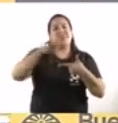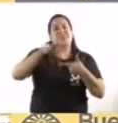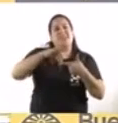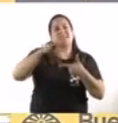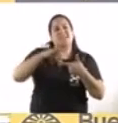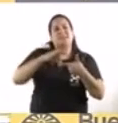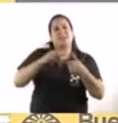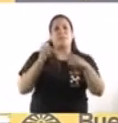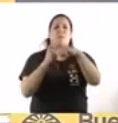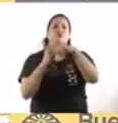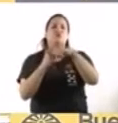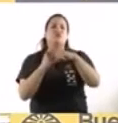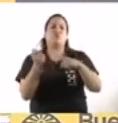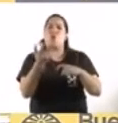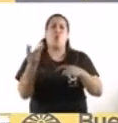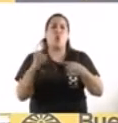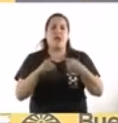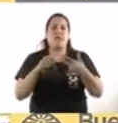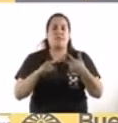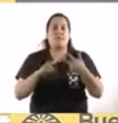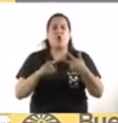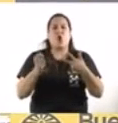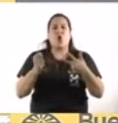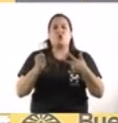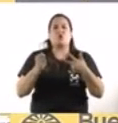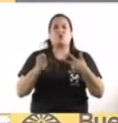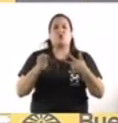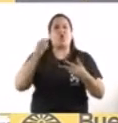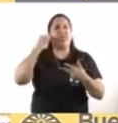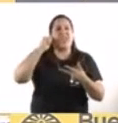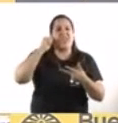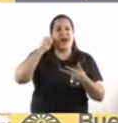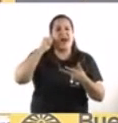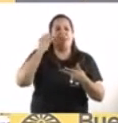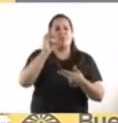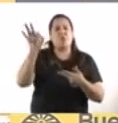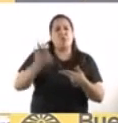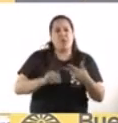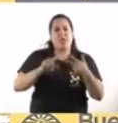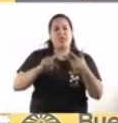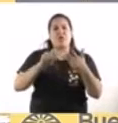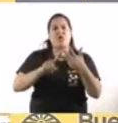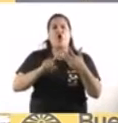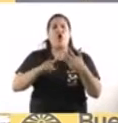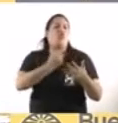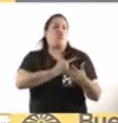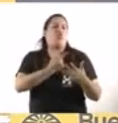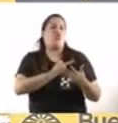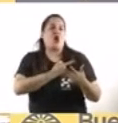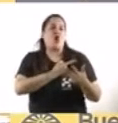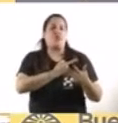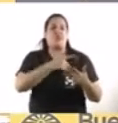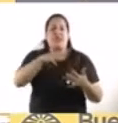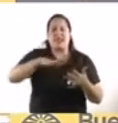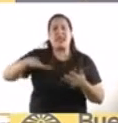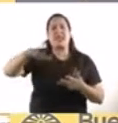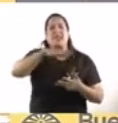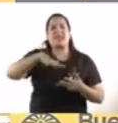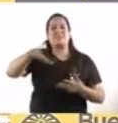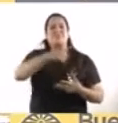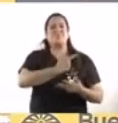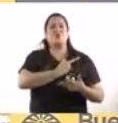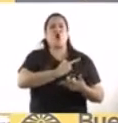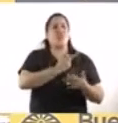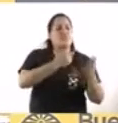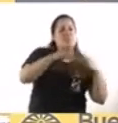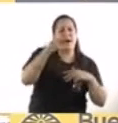la cantidad de testeos, la edad promedio de los contagiados, la distribución geográfica dentro de la ciudad. Y todas las